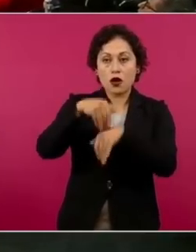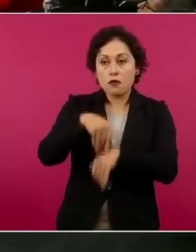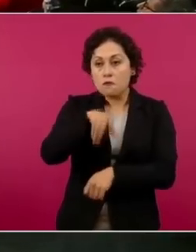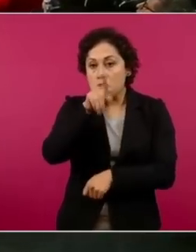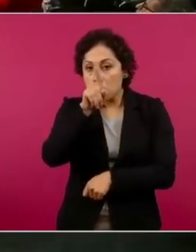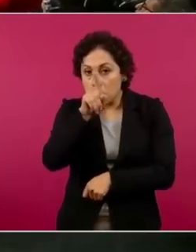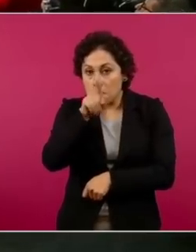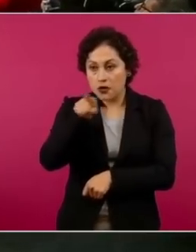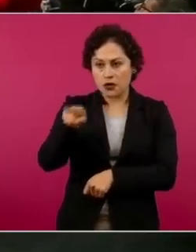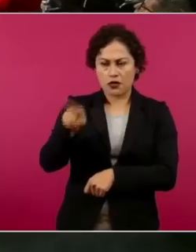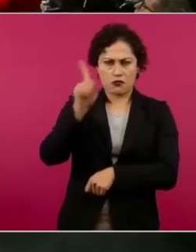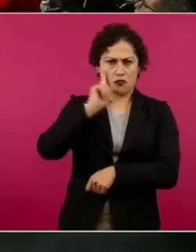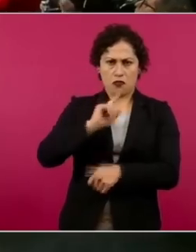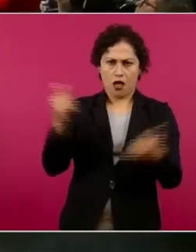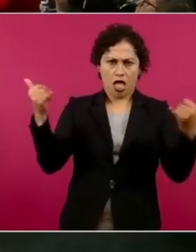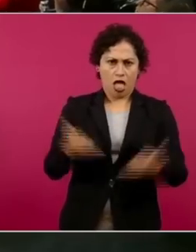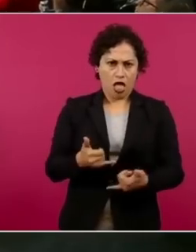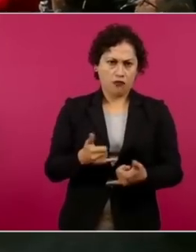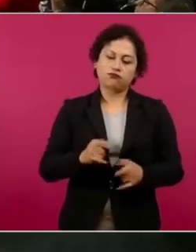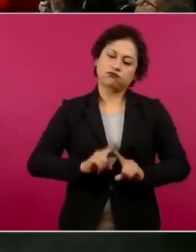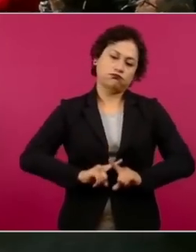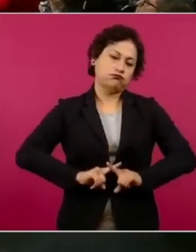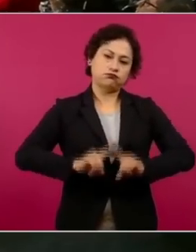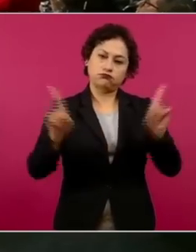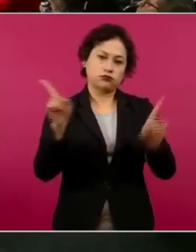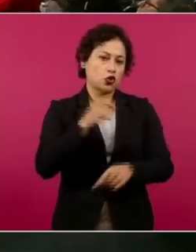ser insumisa, no aplica.